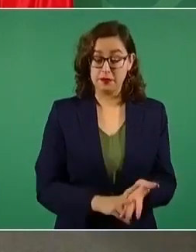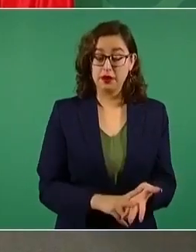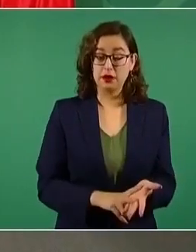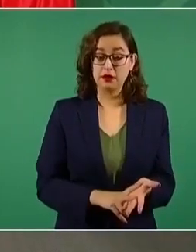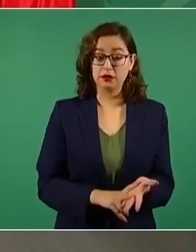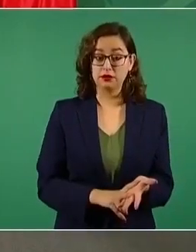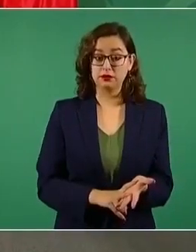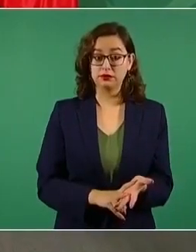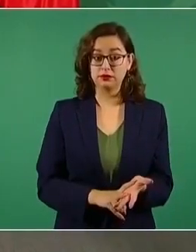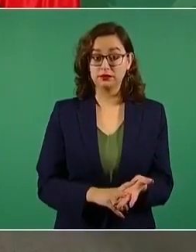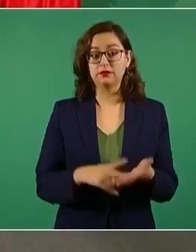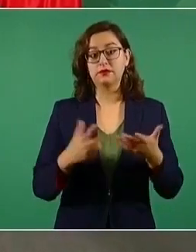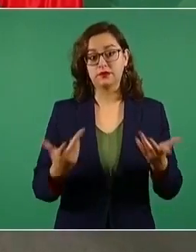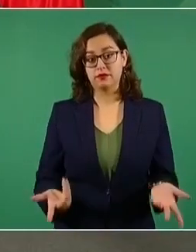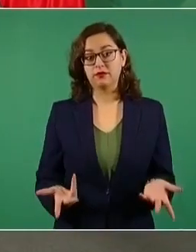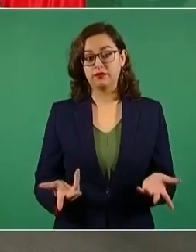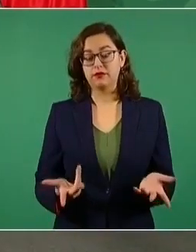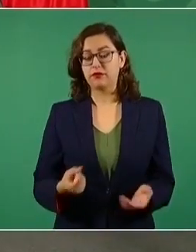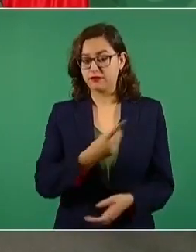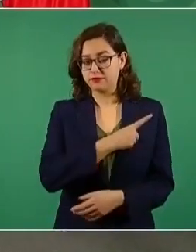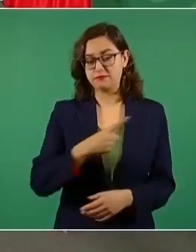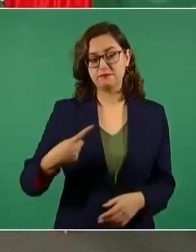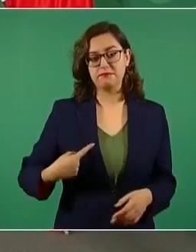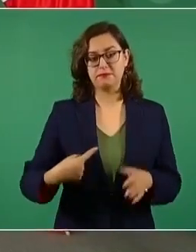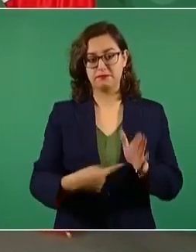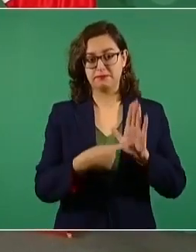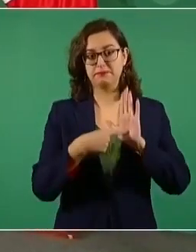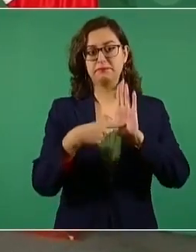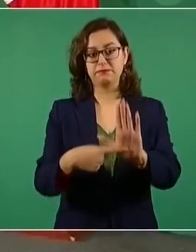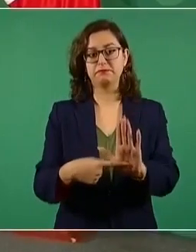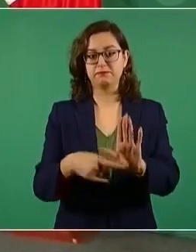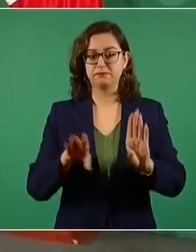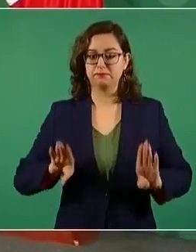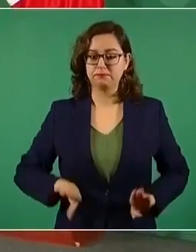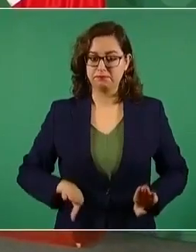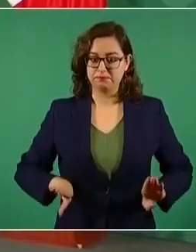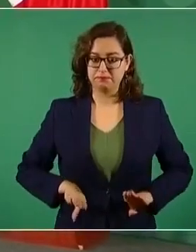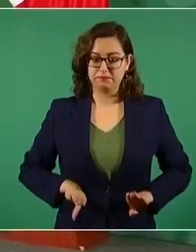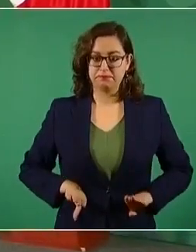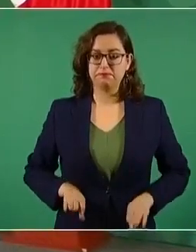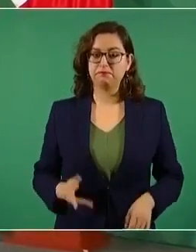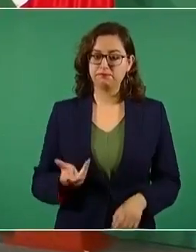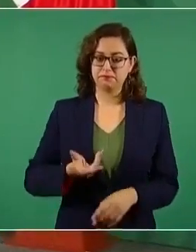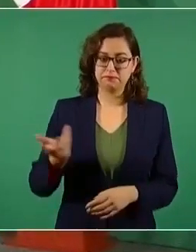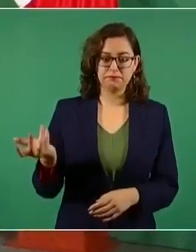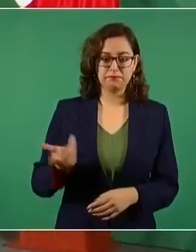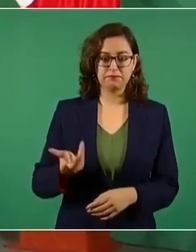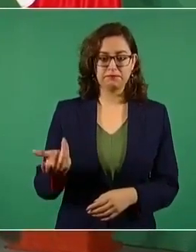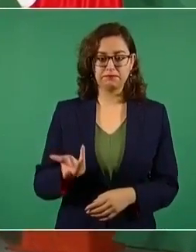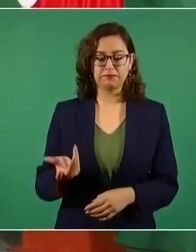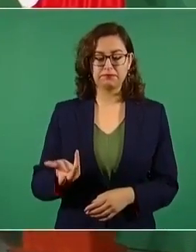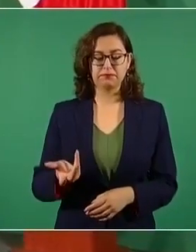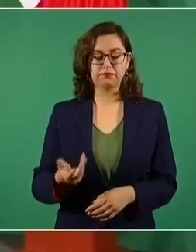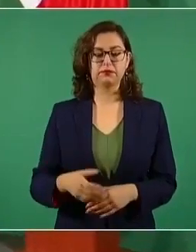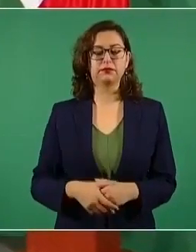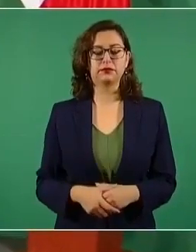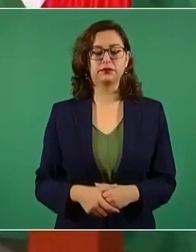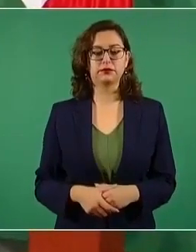la debemos de demostrar con hechos, porque si no